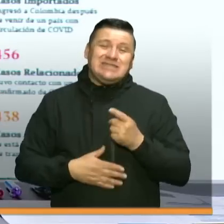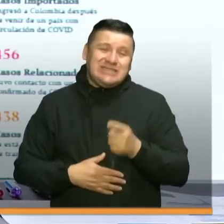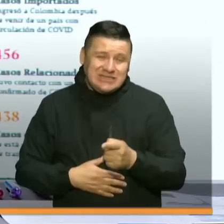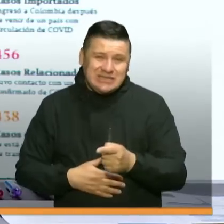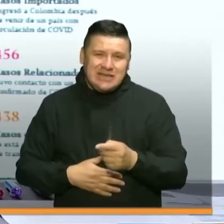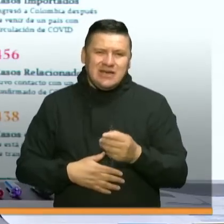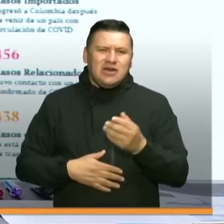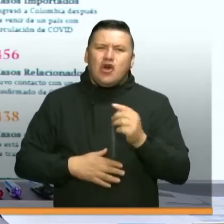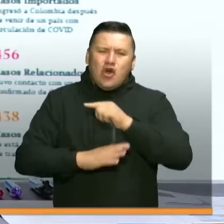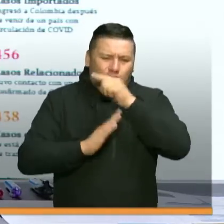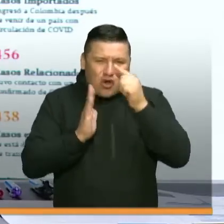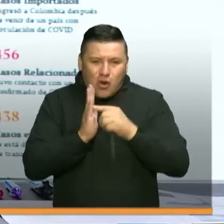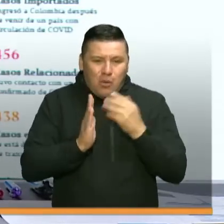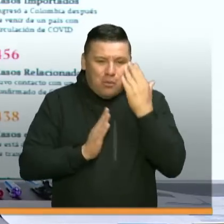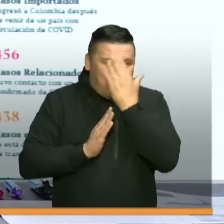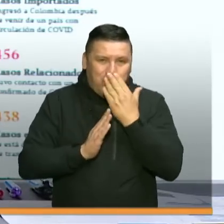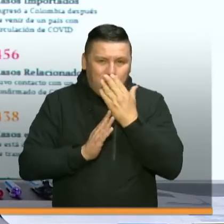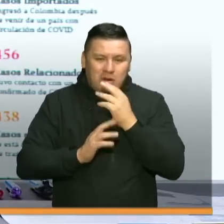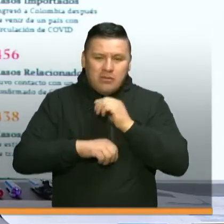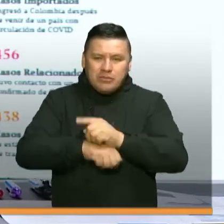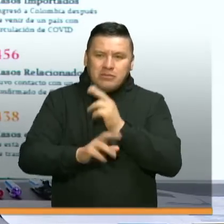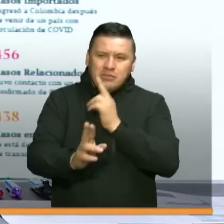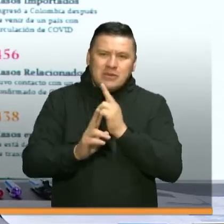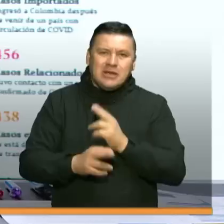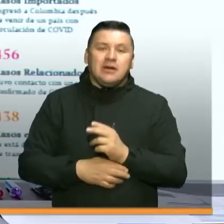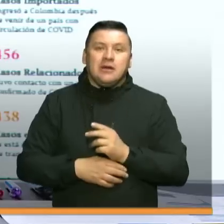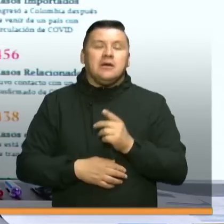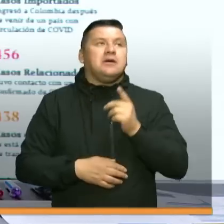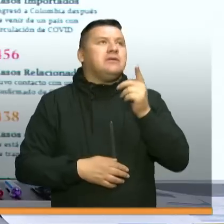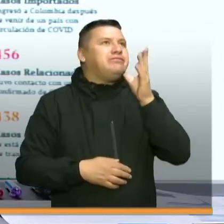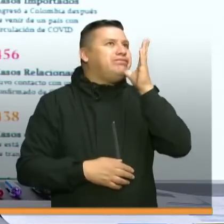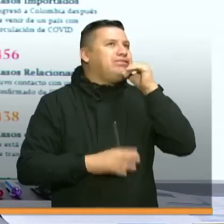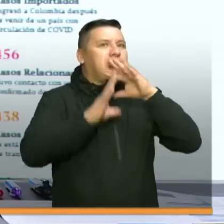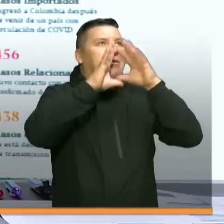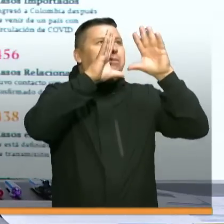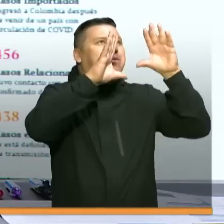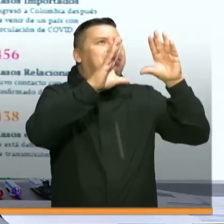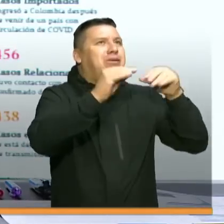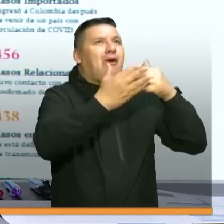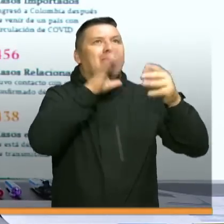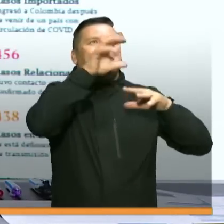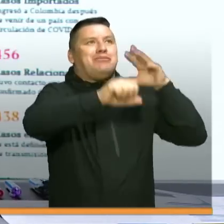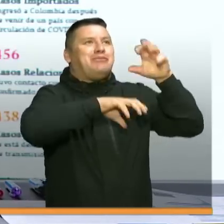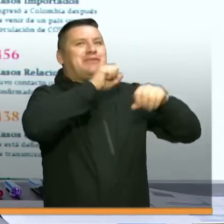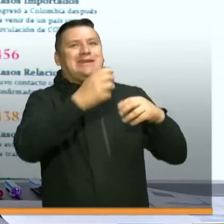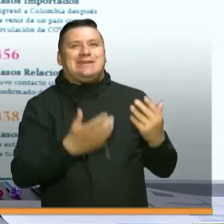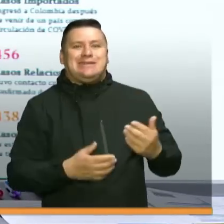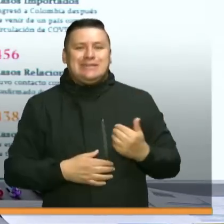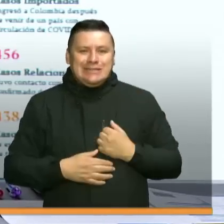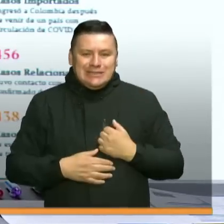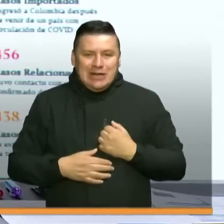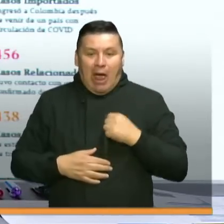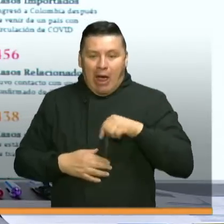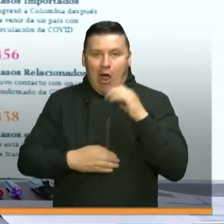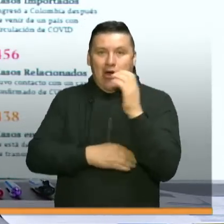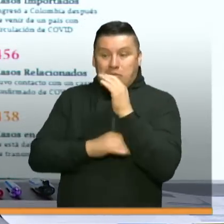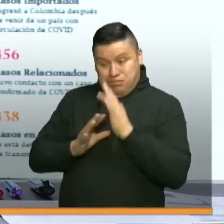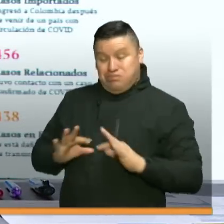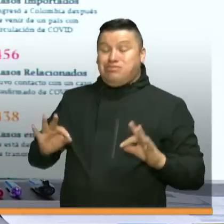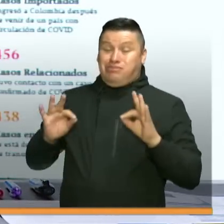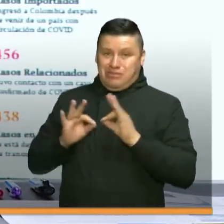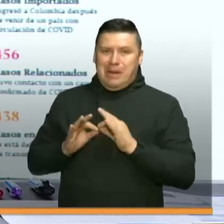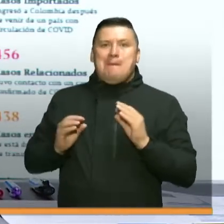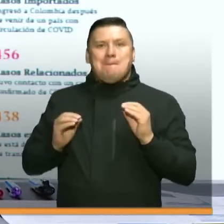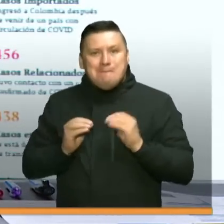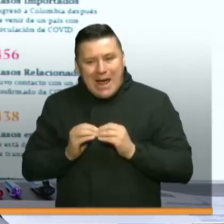los kits para las pruebas automáticas han empezado a escasear. Nosotros tenemos un aprovisionamiento importante, pero